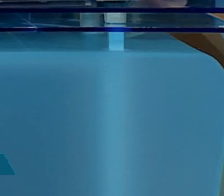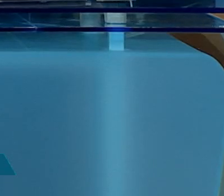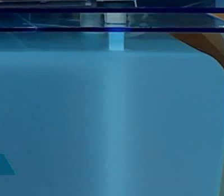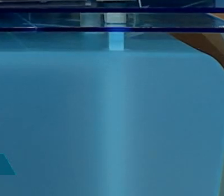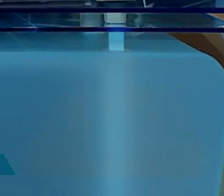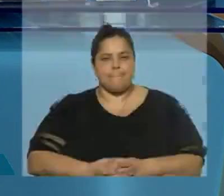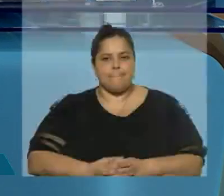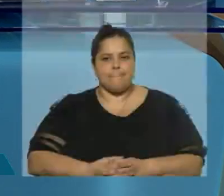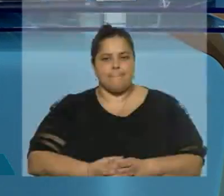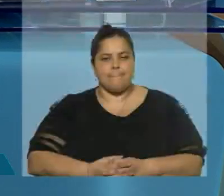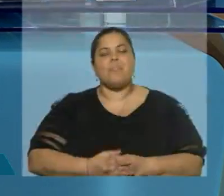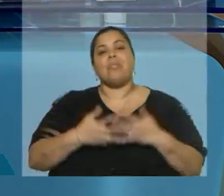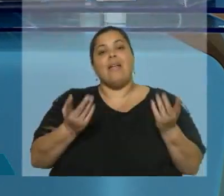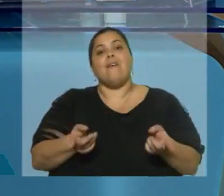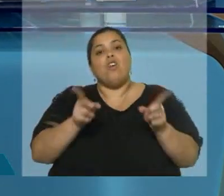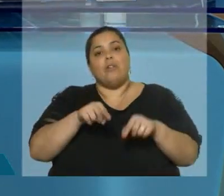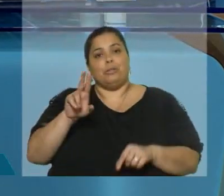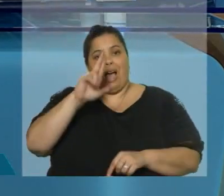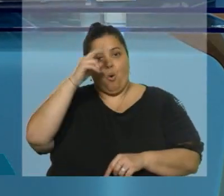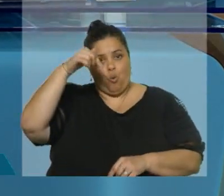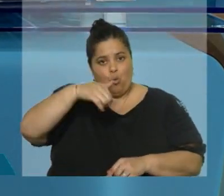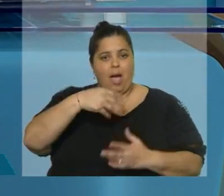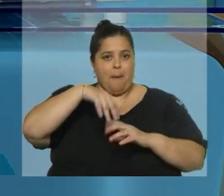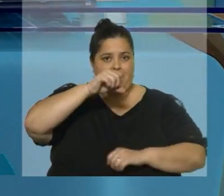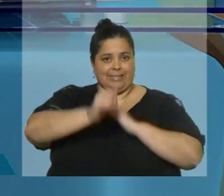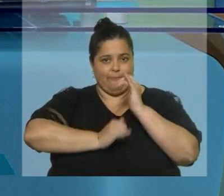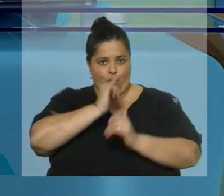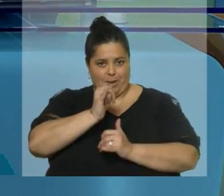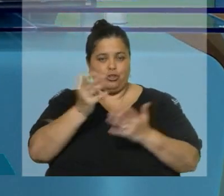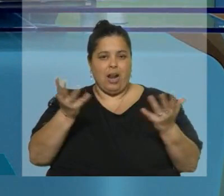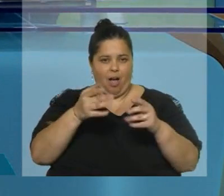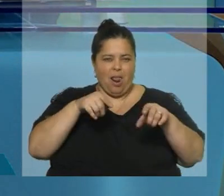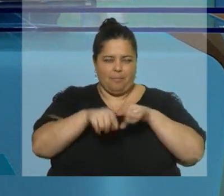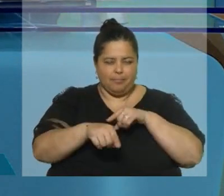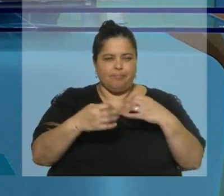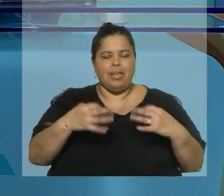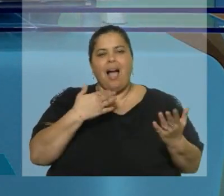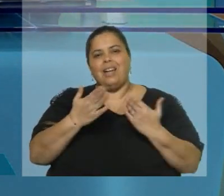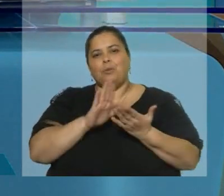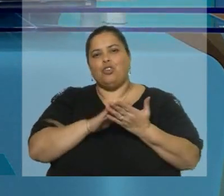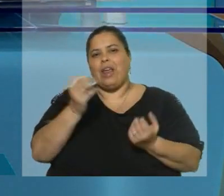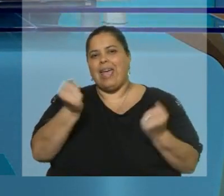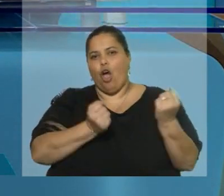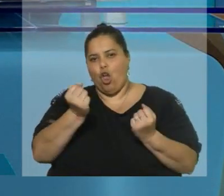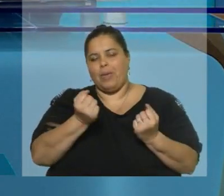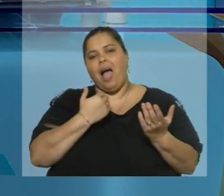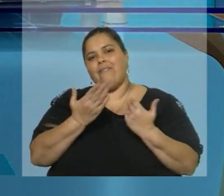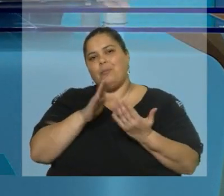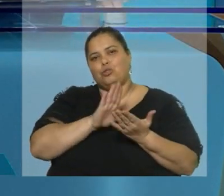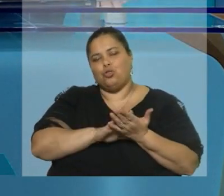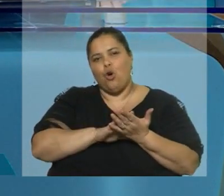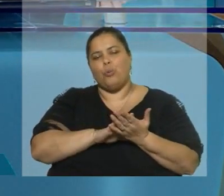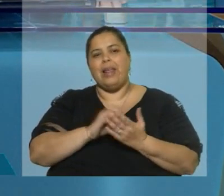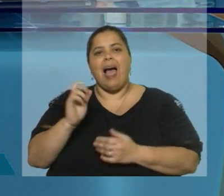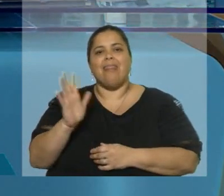Bueno, muy bien. Volvemos a Uruguay. Ahora con las informaciones nos metemos en economía para hablar de la deuda, de la deuda